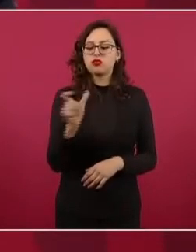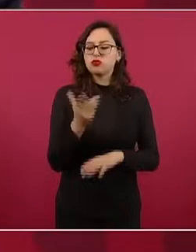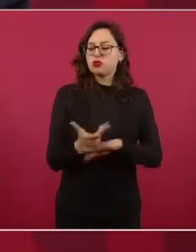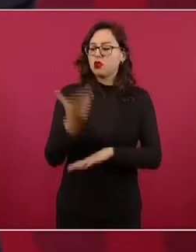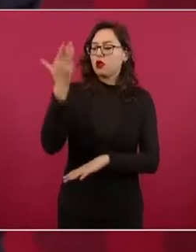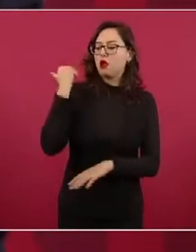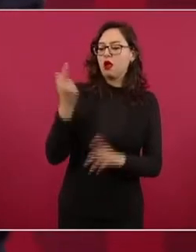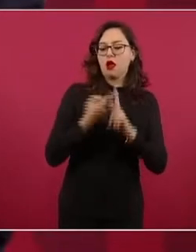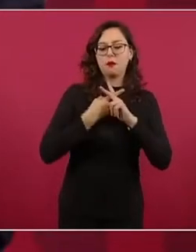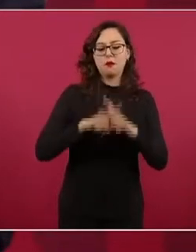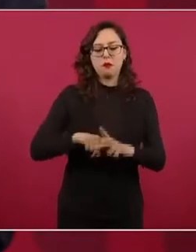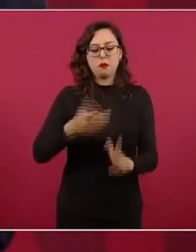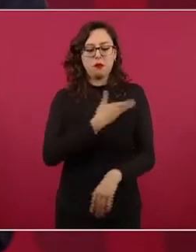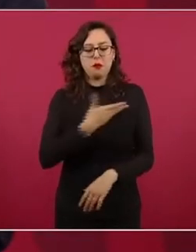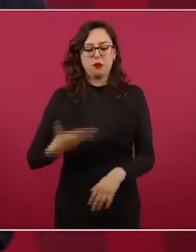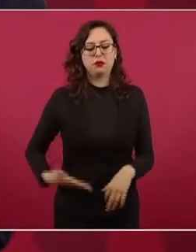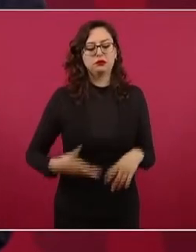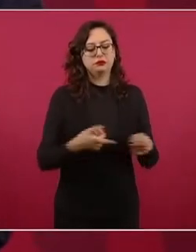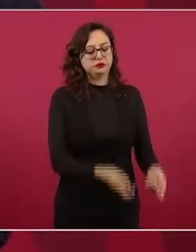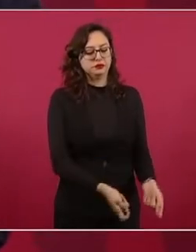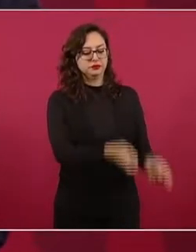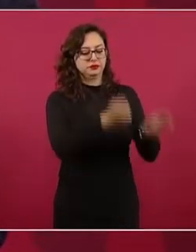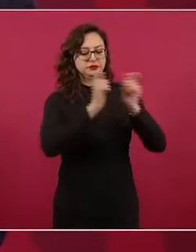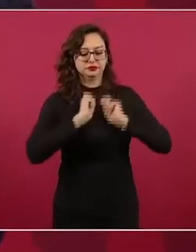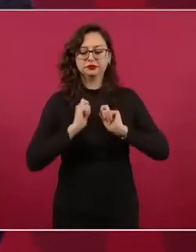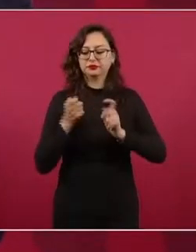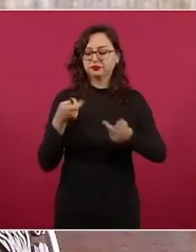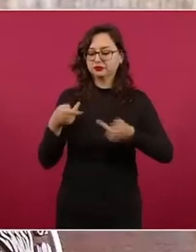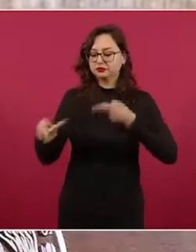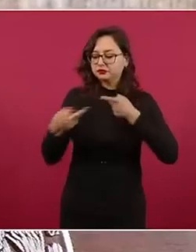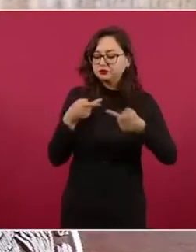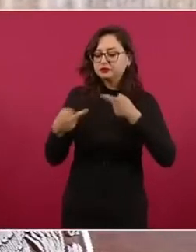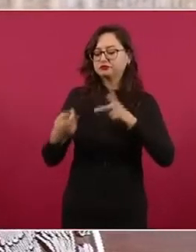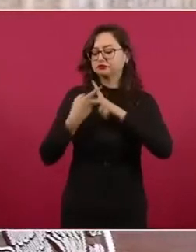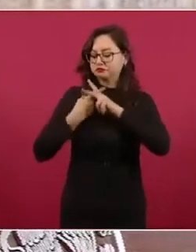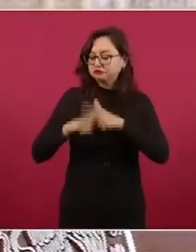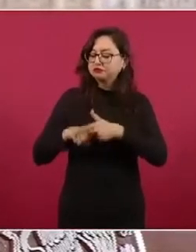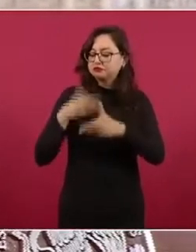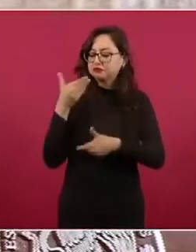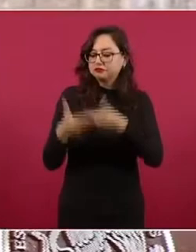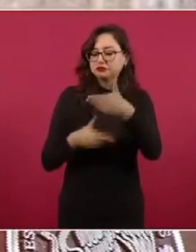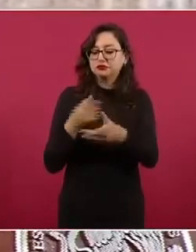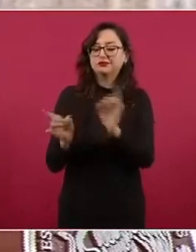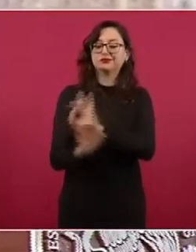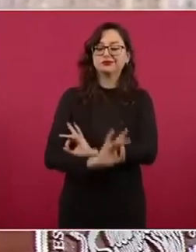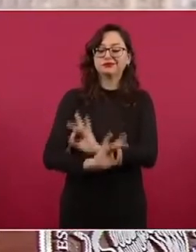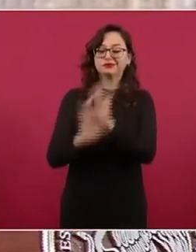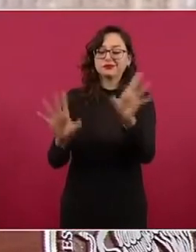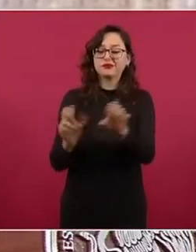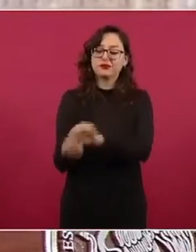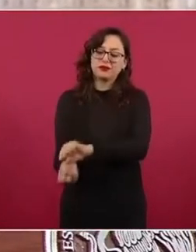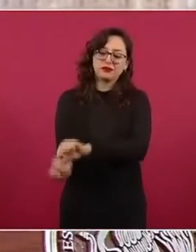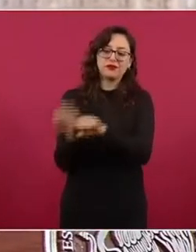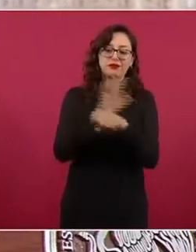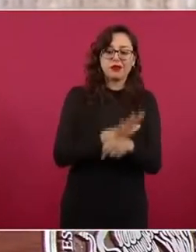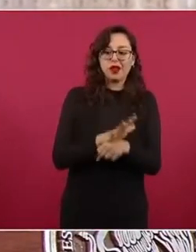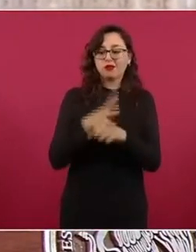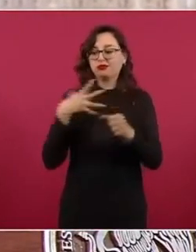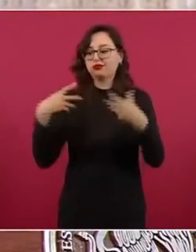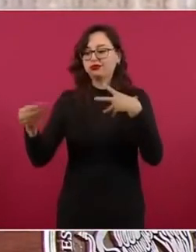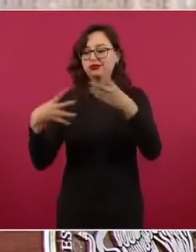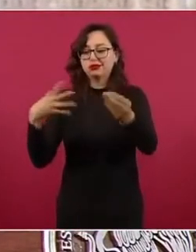una situación de emergencia, ya lo sabemos, lo padecimos y